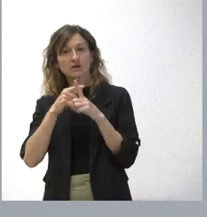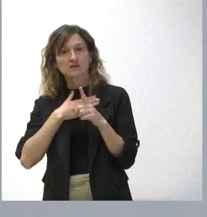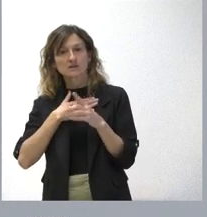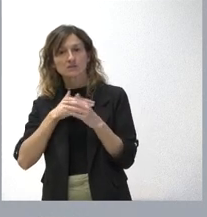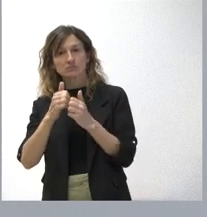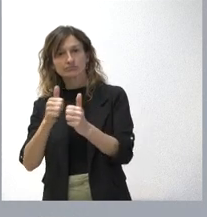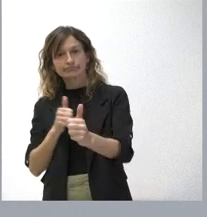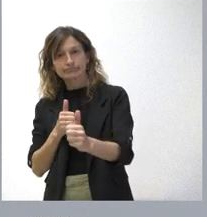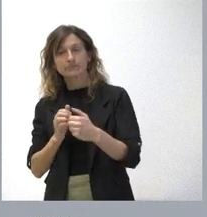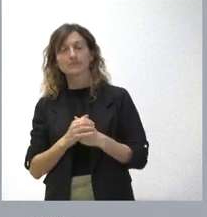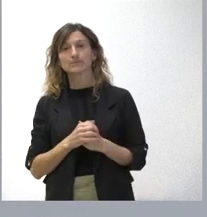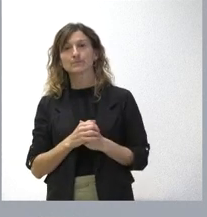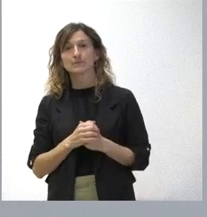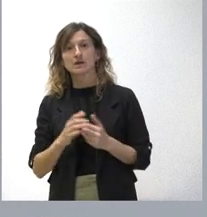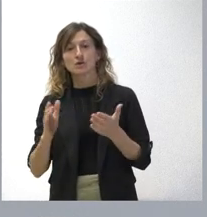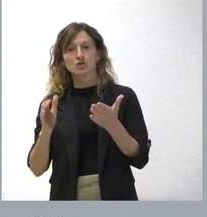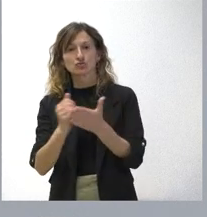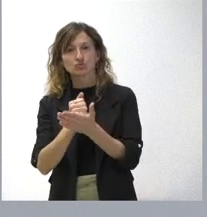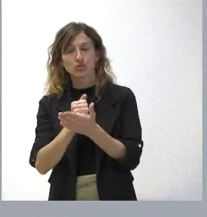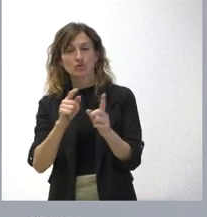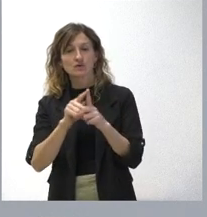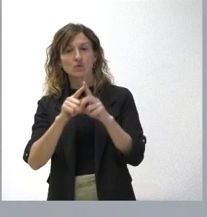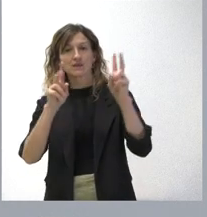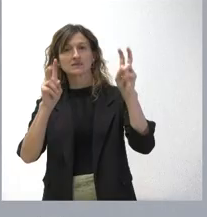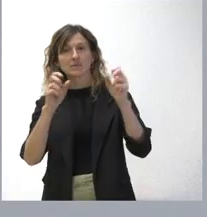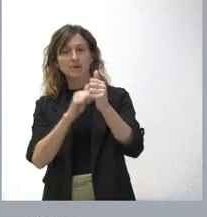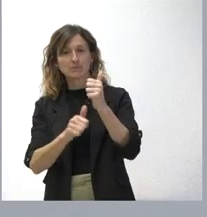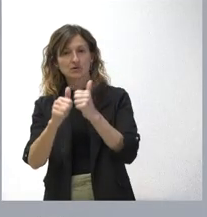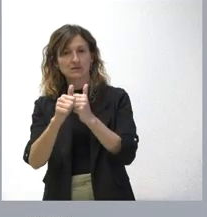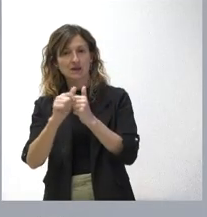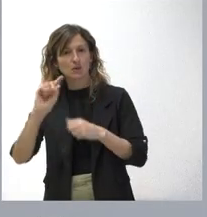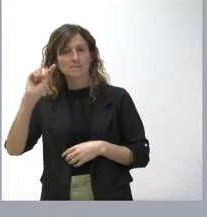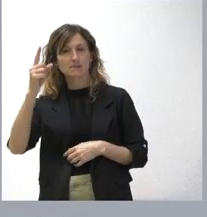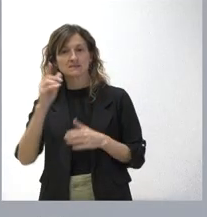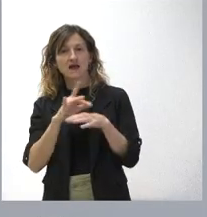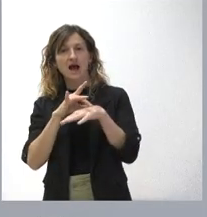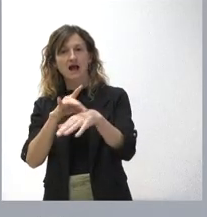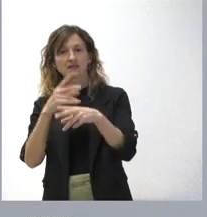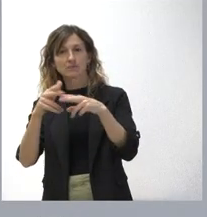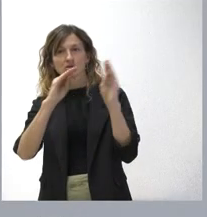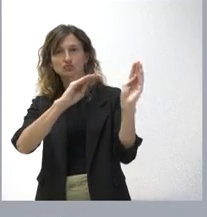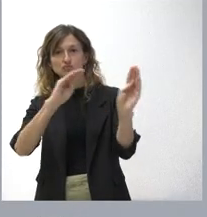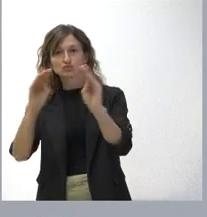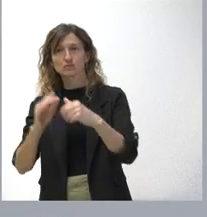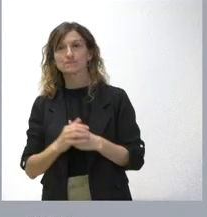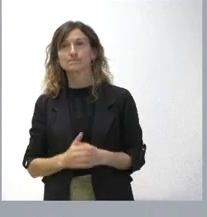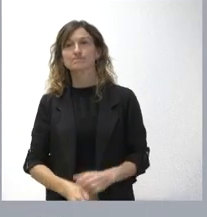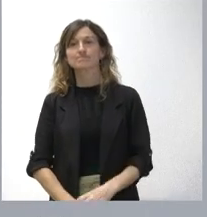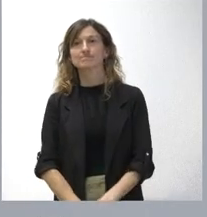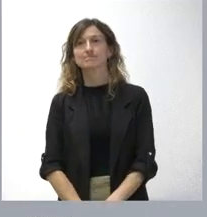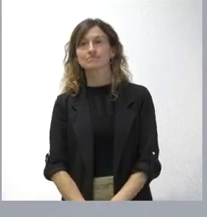y si todos se toman como este asunto el más prioritario en sus agendas políticas de sus correspondientes partidos.